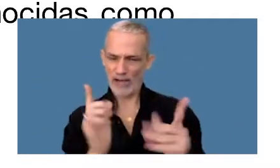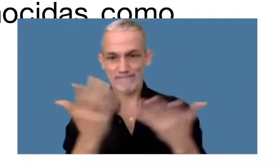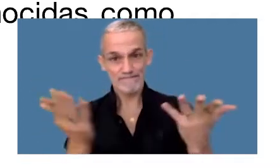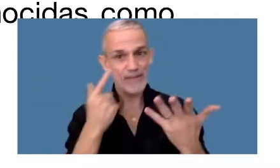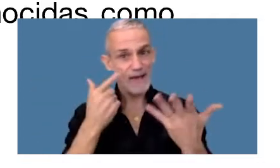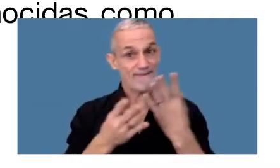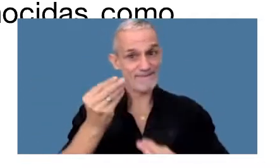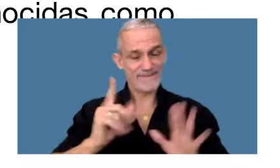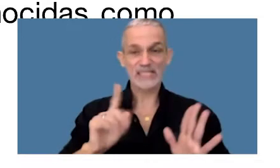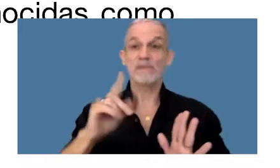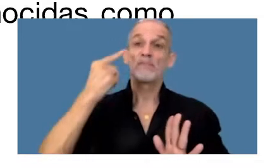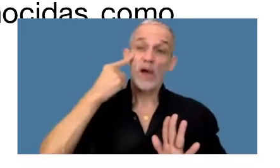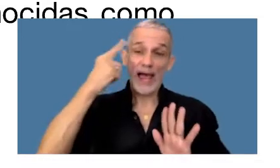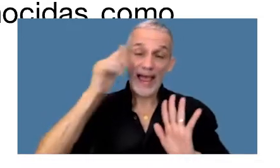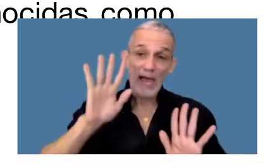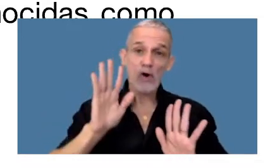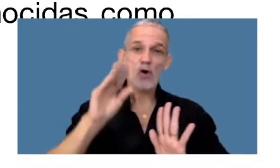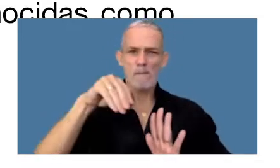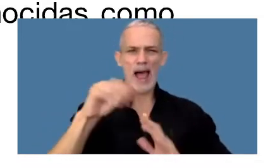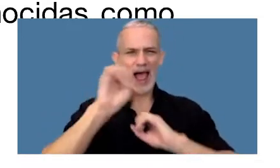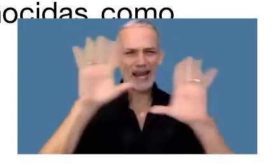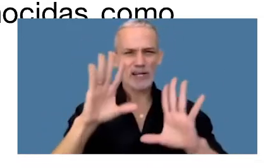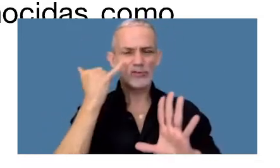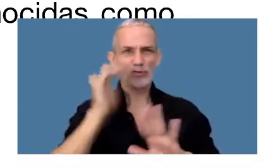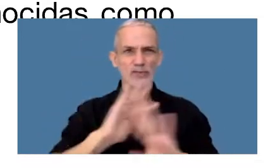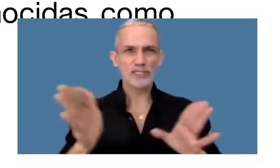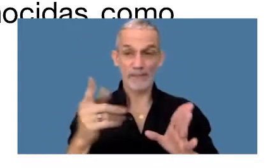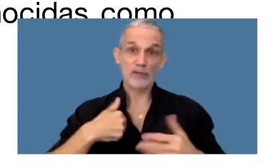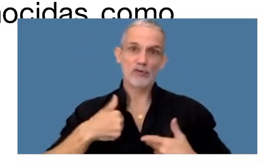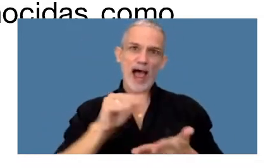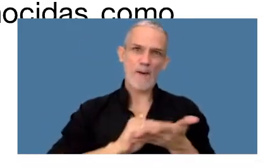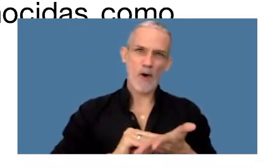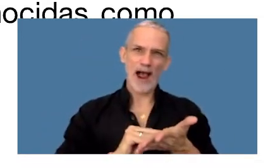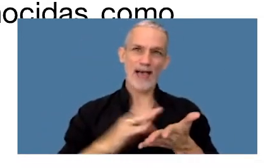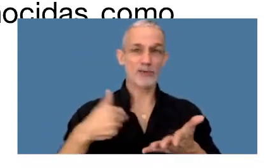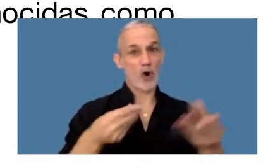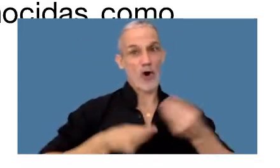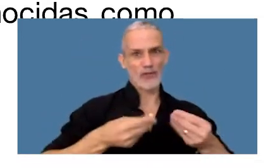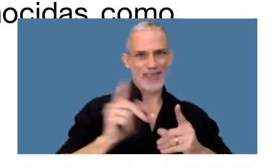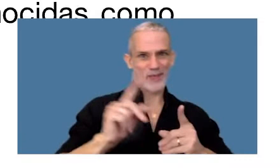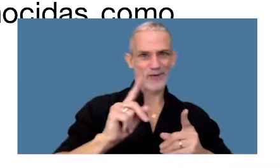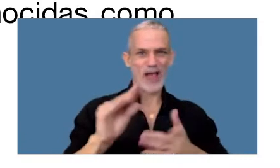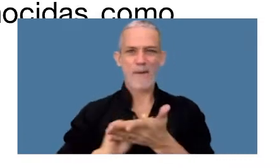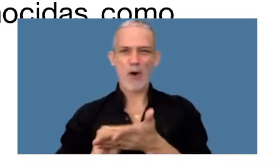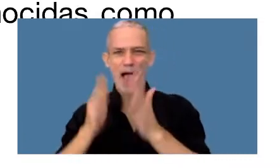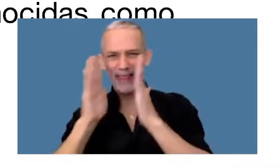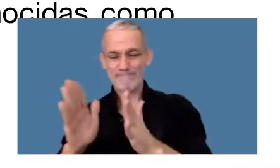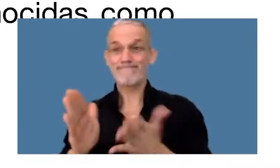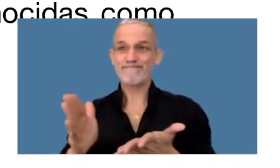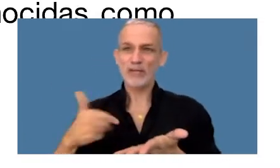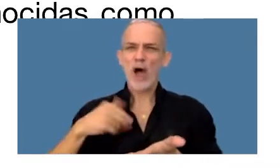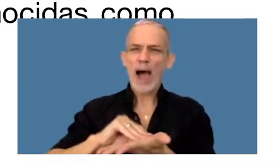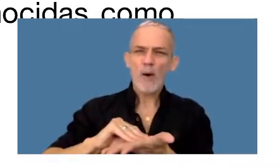Y creo que está de más la aclaración que como soy abogada y no soy contadora seguramente